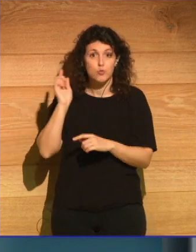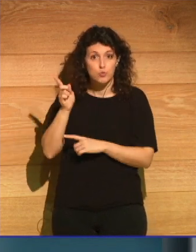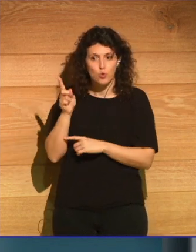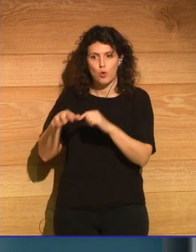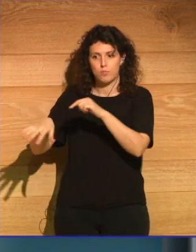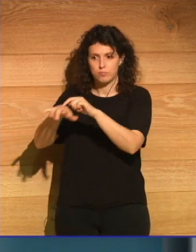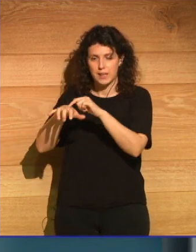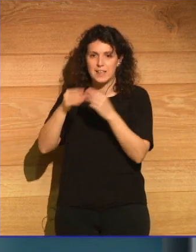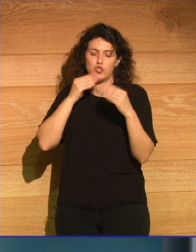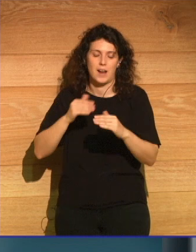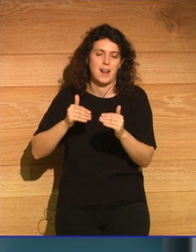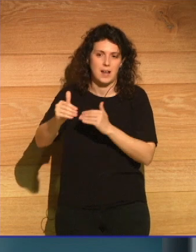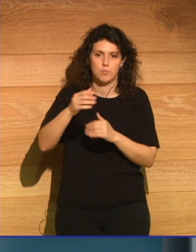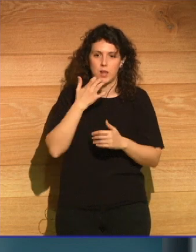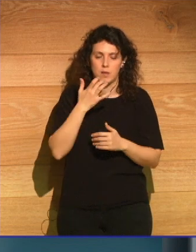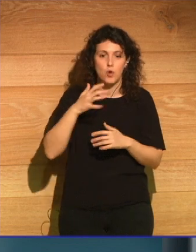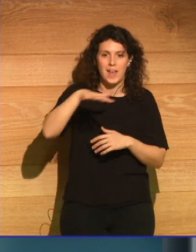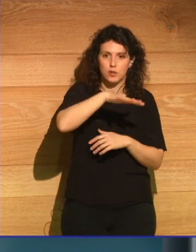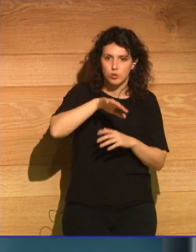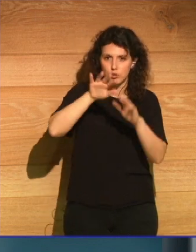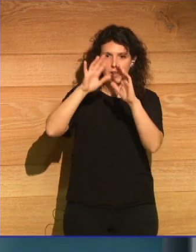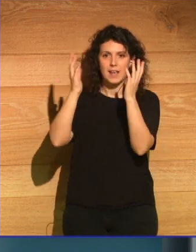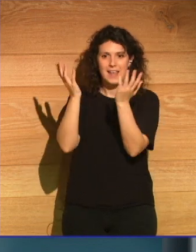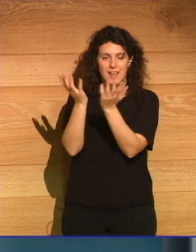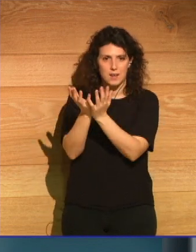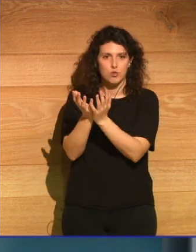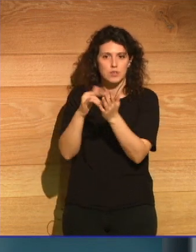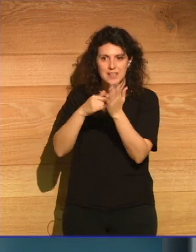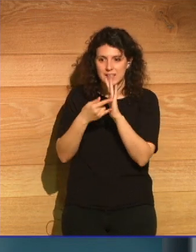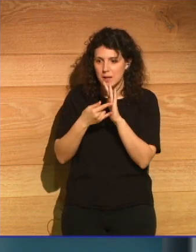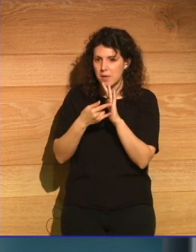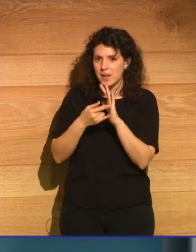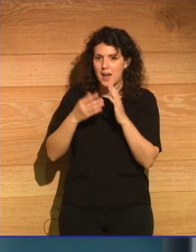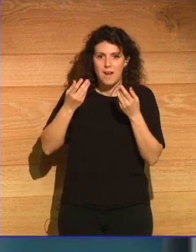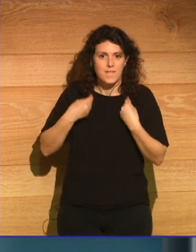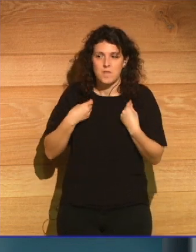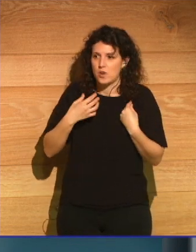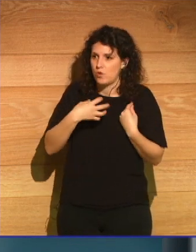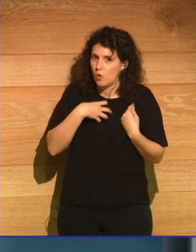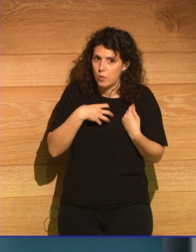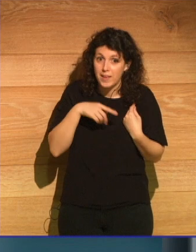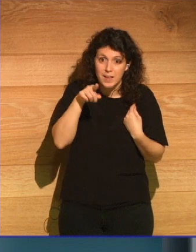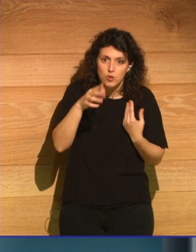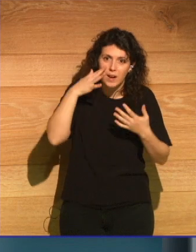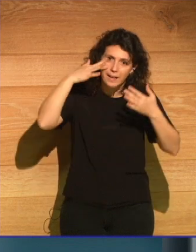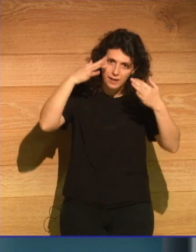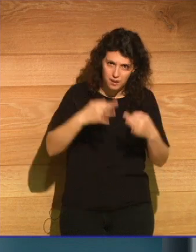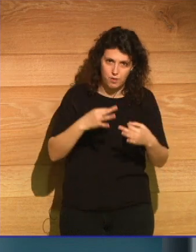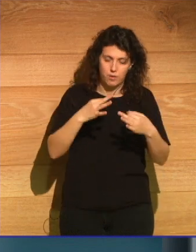Los entornos, los ecosistemas que se están haciendo inhabitables son una realidad y